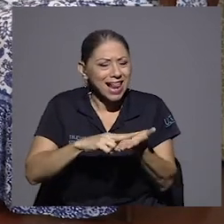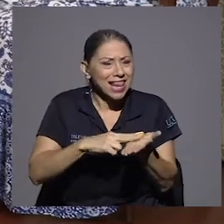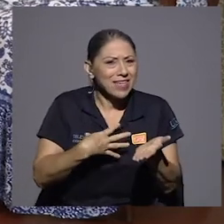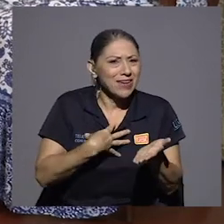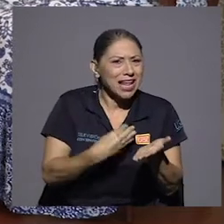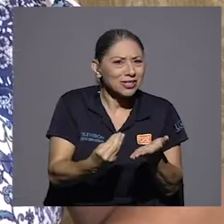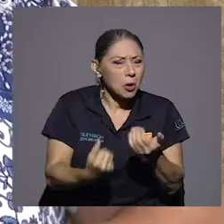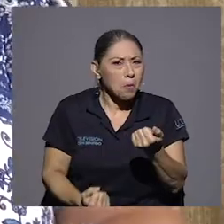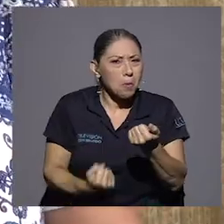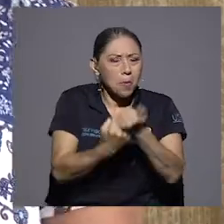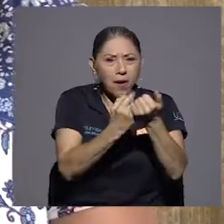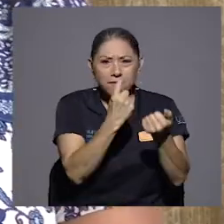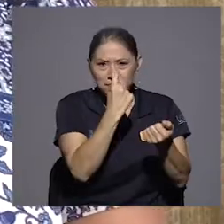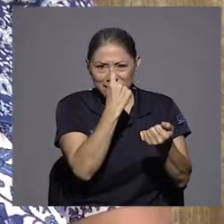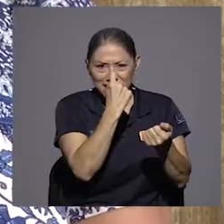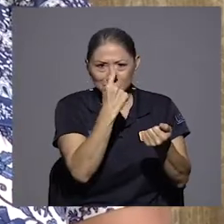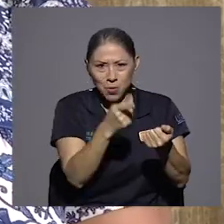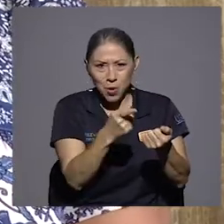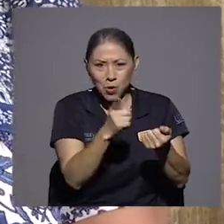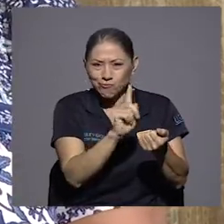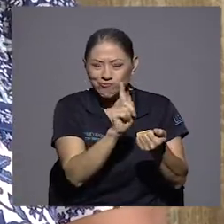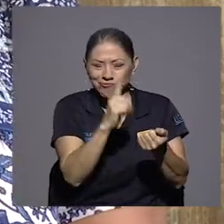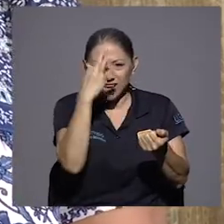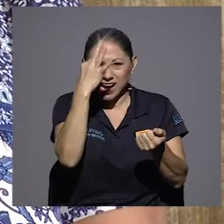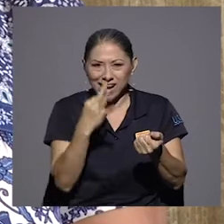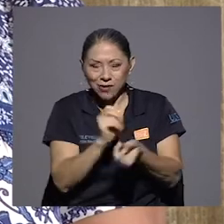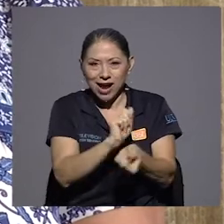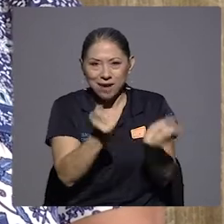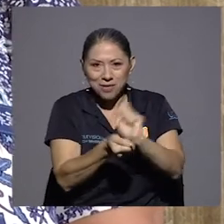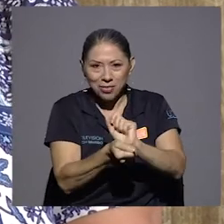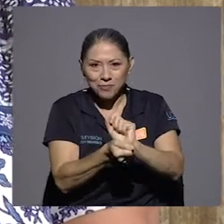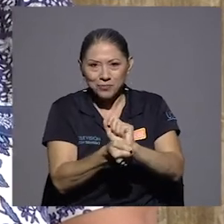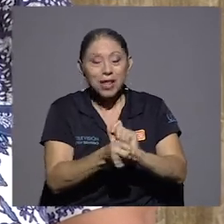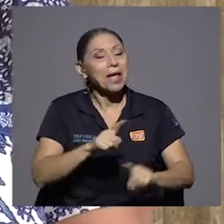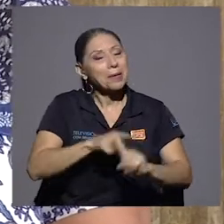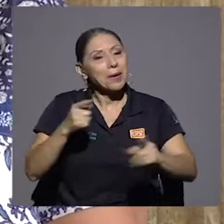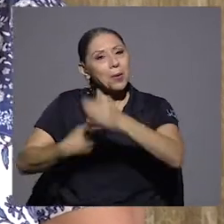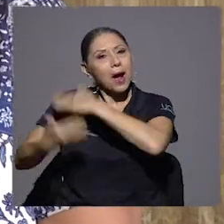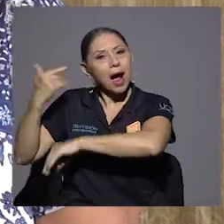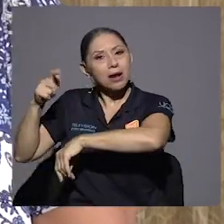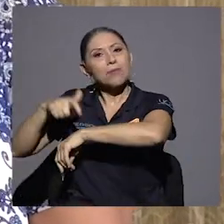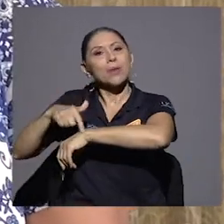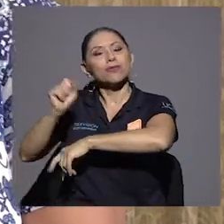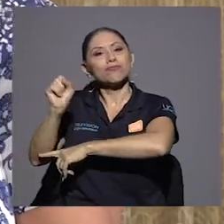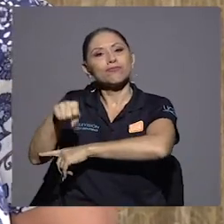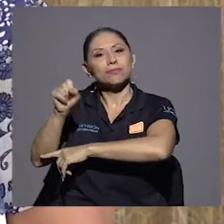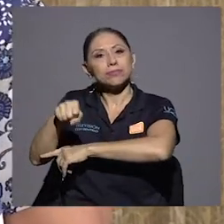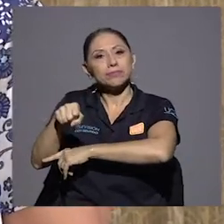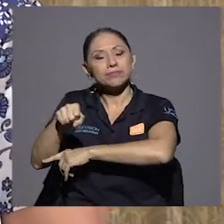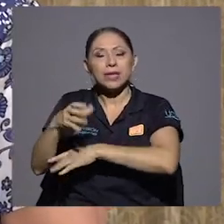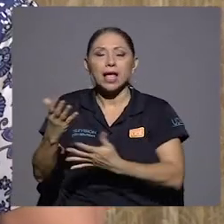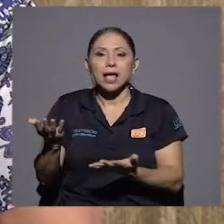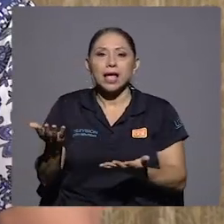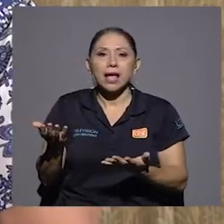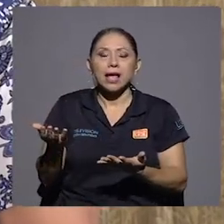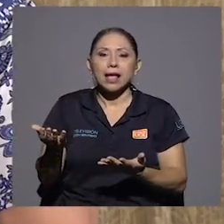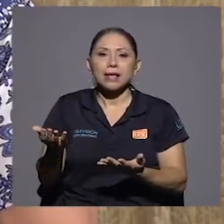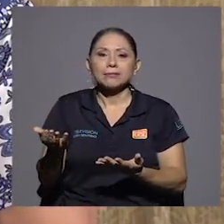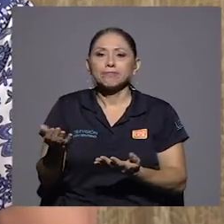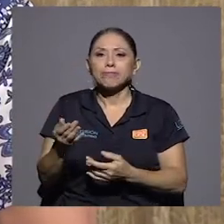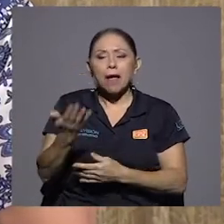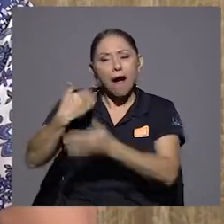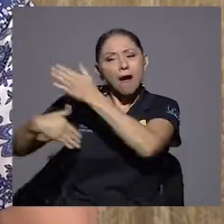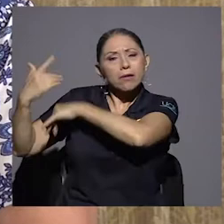ha cambiado un poquito. Pero sí, en aquel momento era así. Entonces había gente que